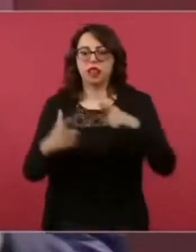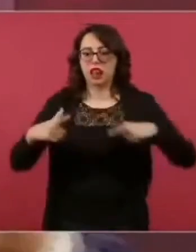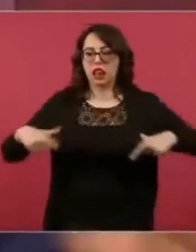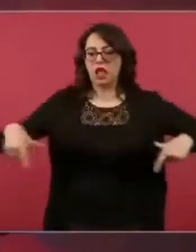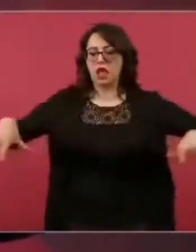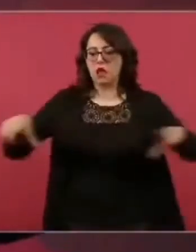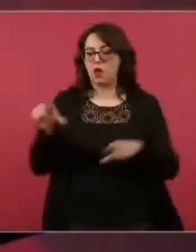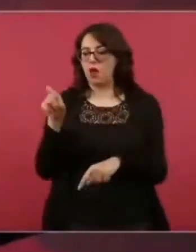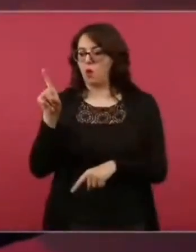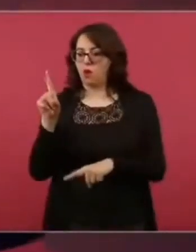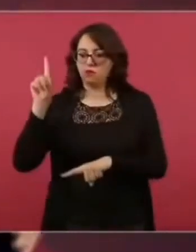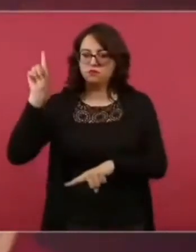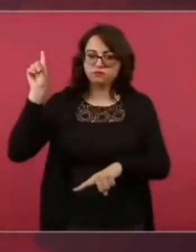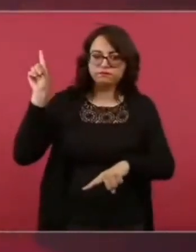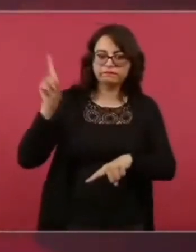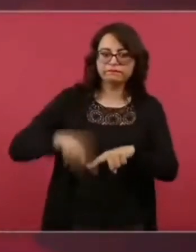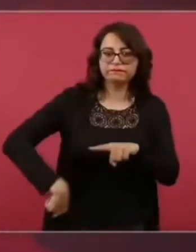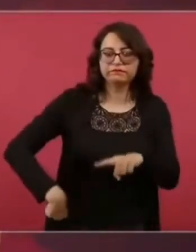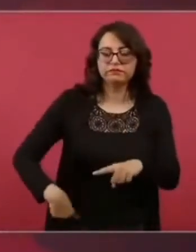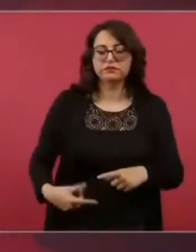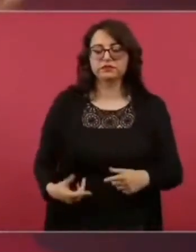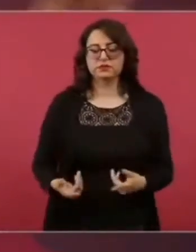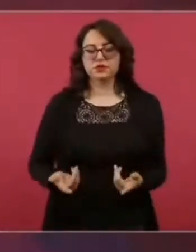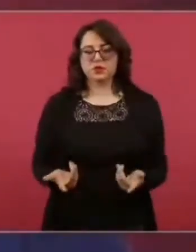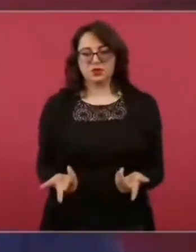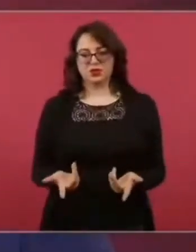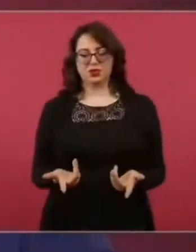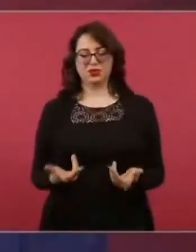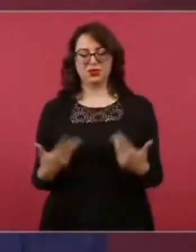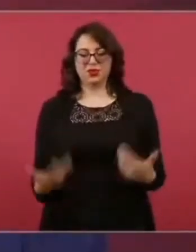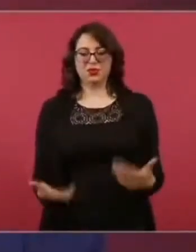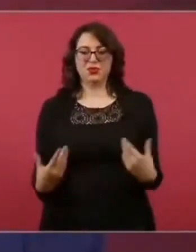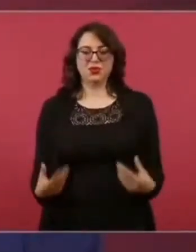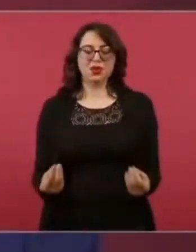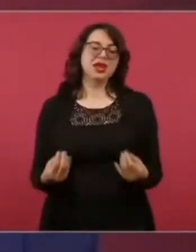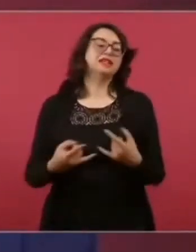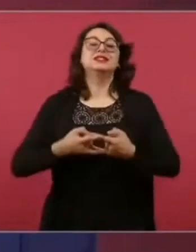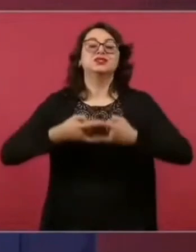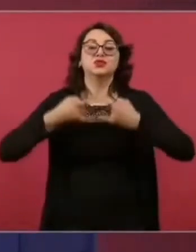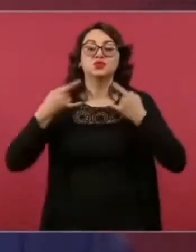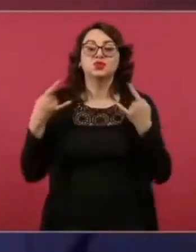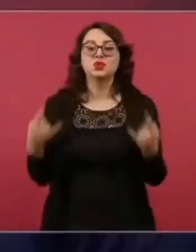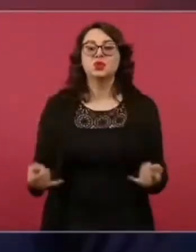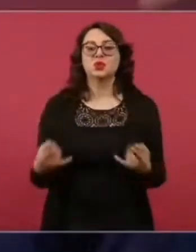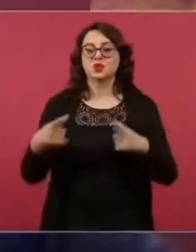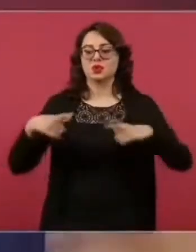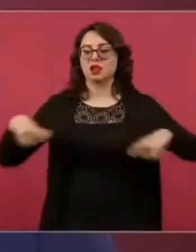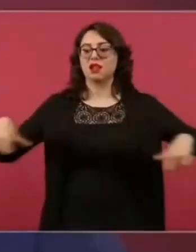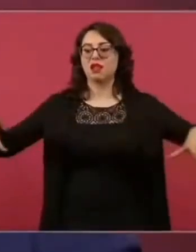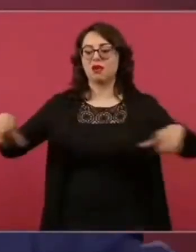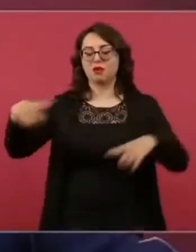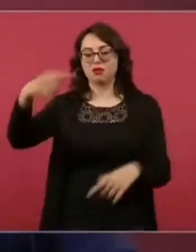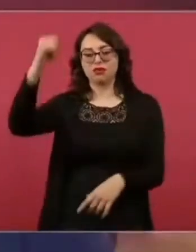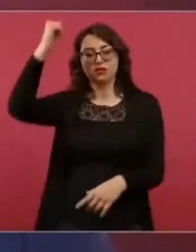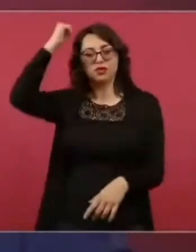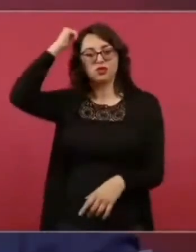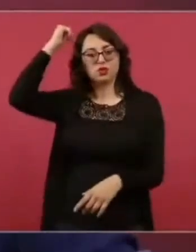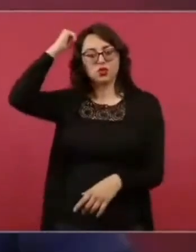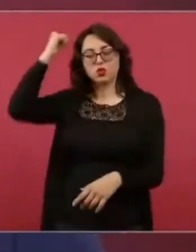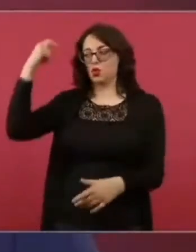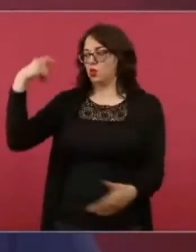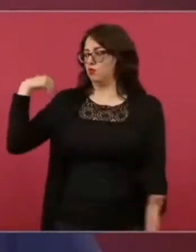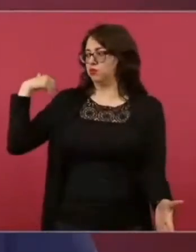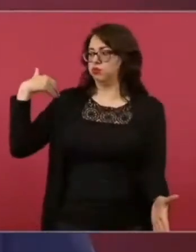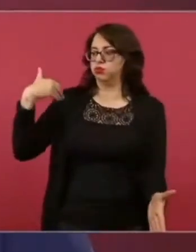Desaparecer el lago de Texcoco, el histórico lago de Texcoco. Pues ya se está